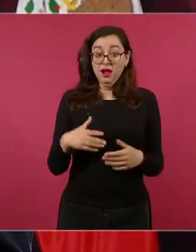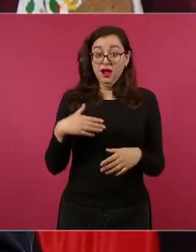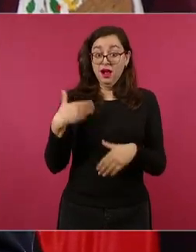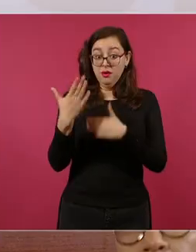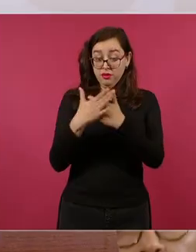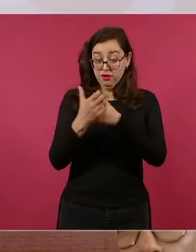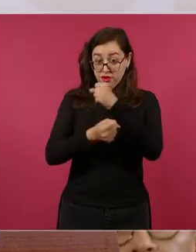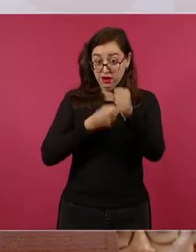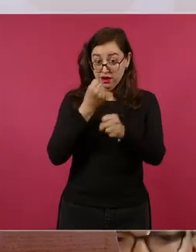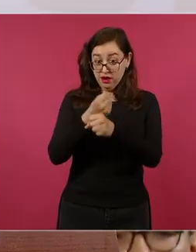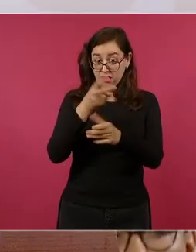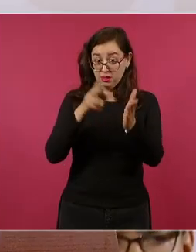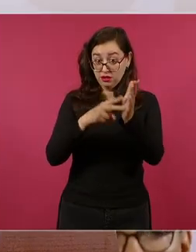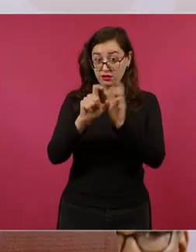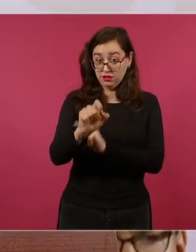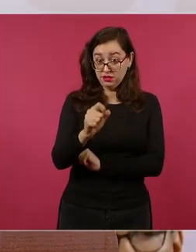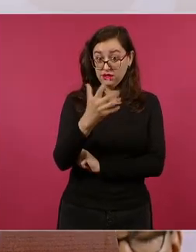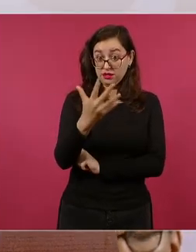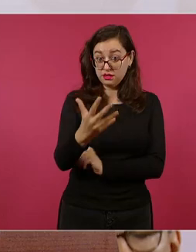la decisión